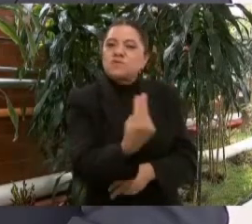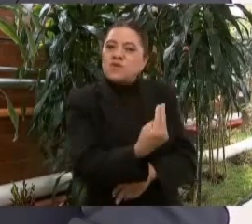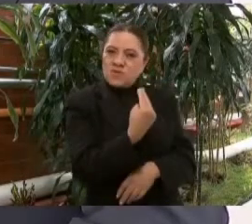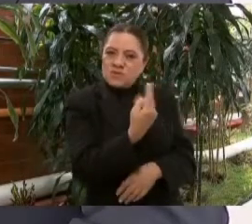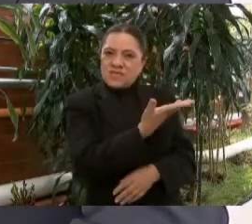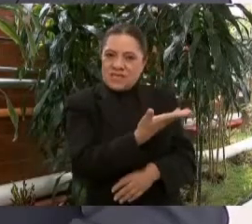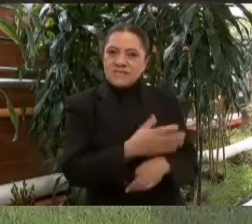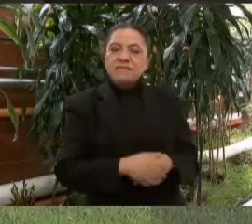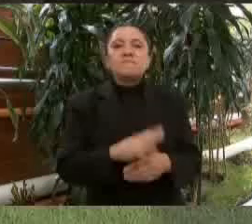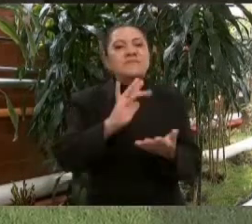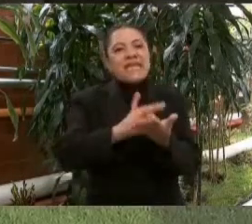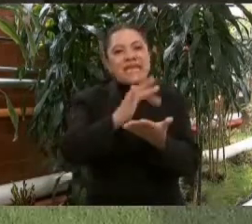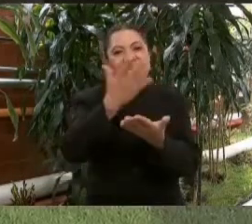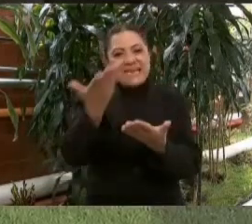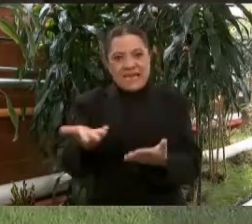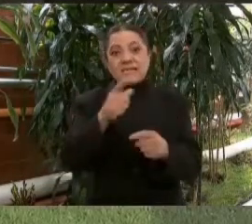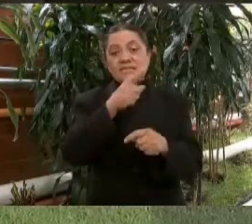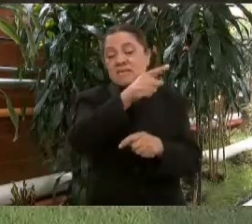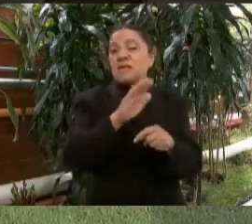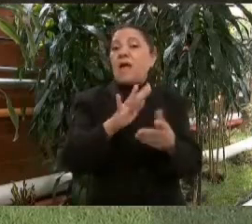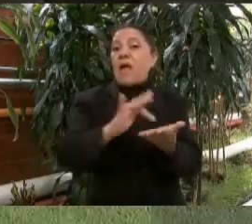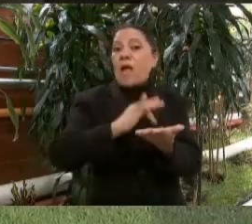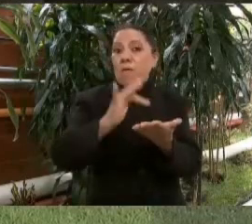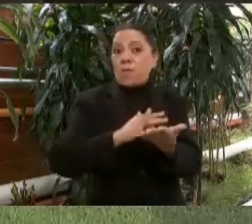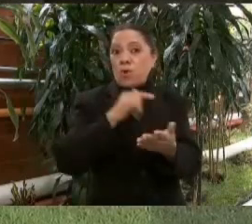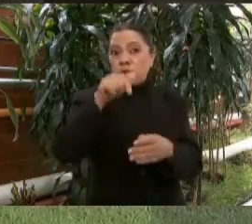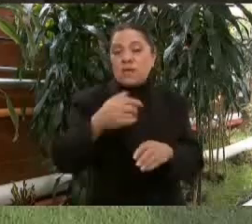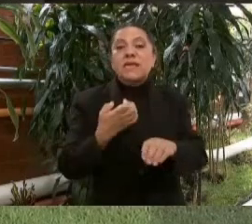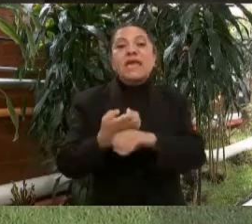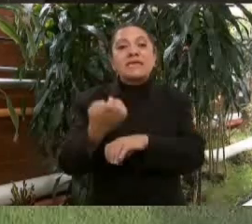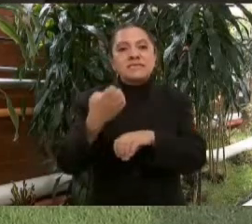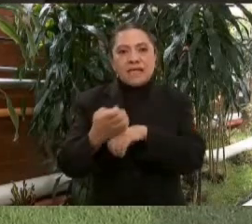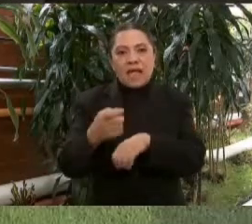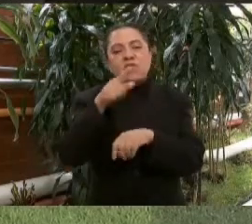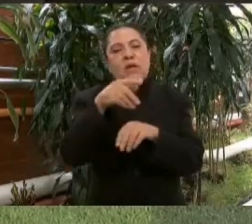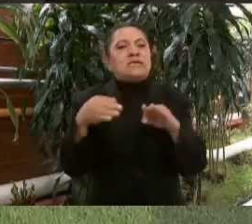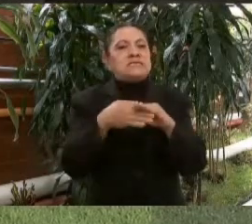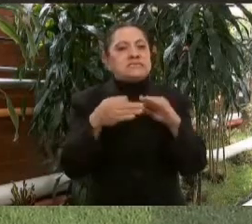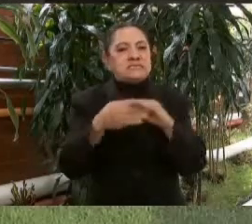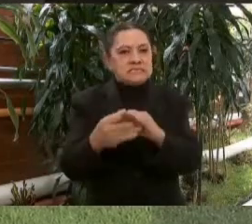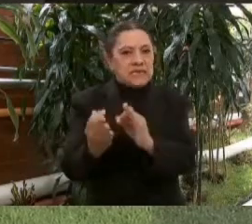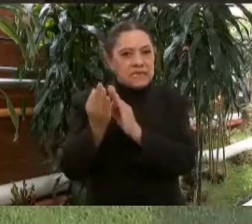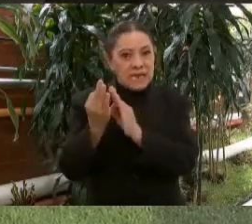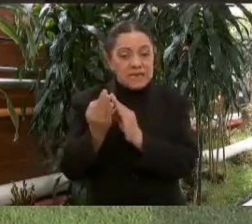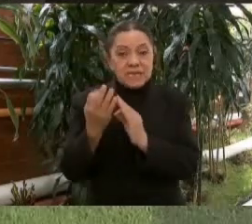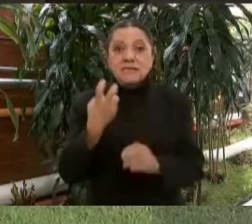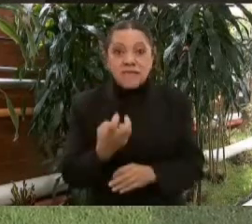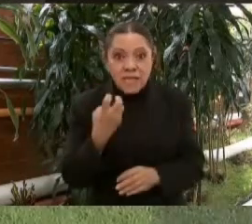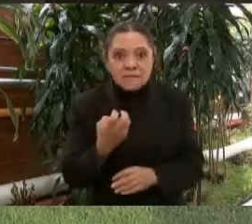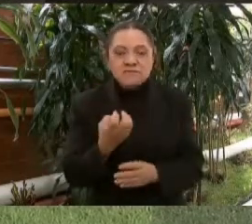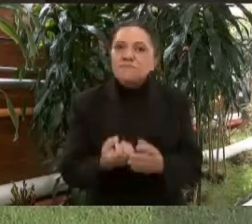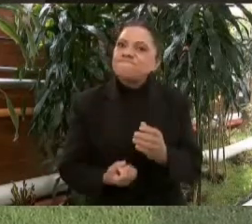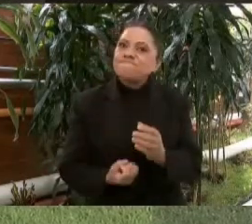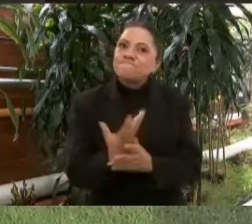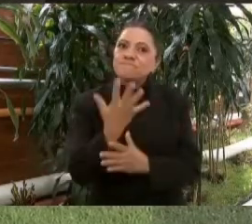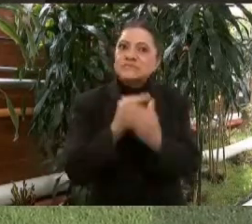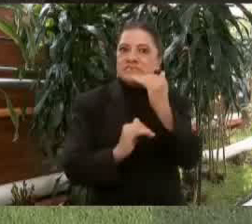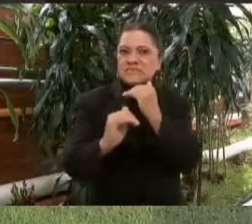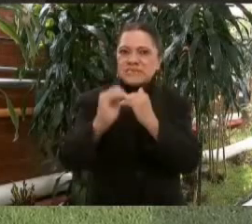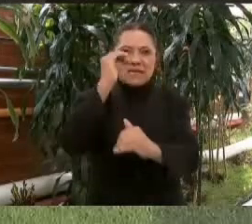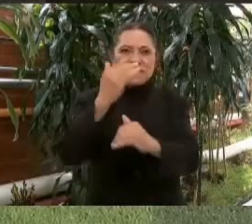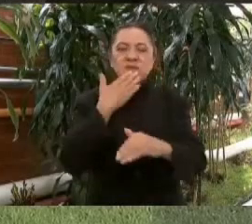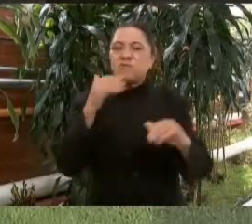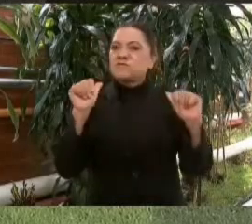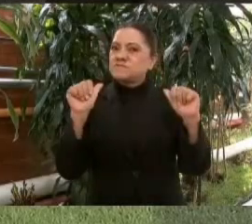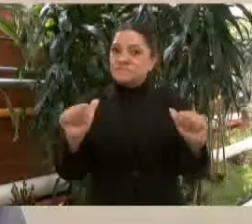nuestro agradecimiento por su apoyo, amistad y cercanía. De todo esto saldremos bien librados,